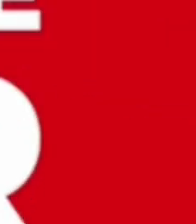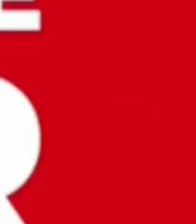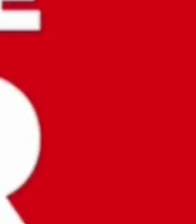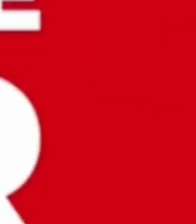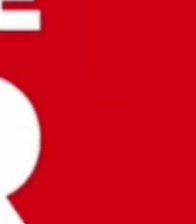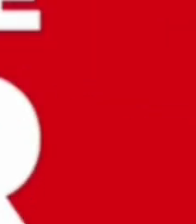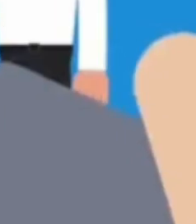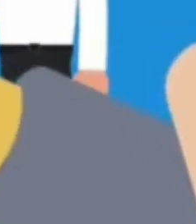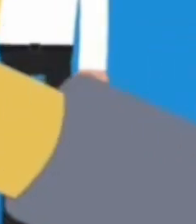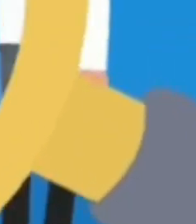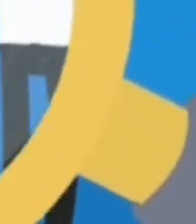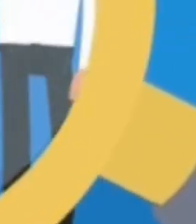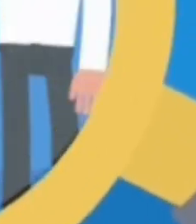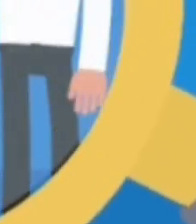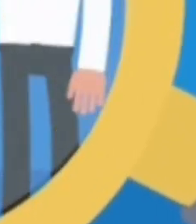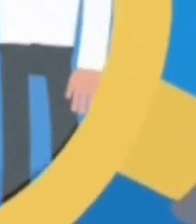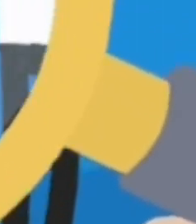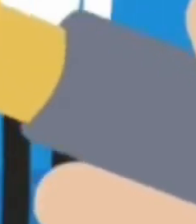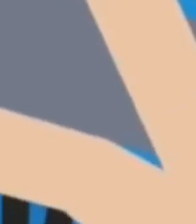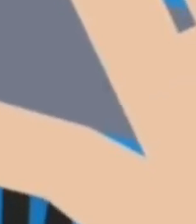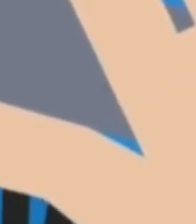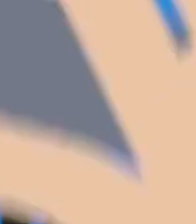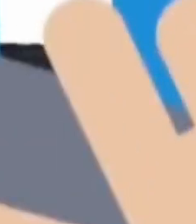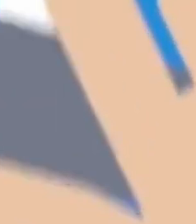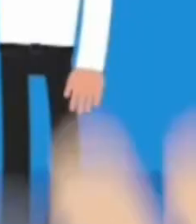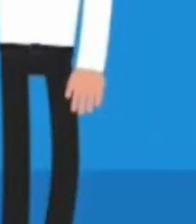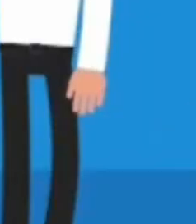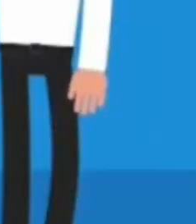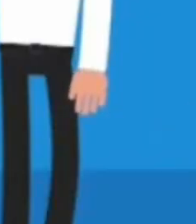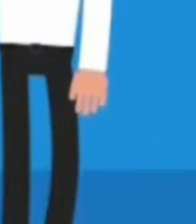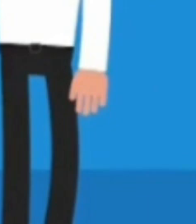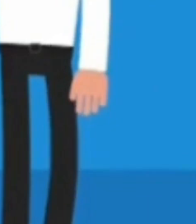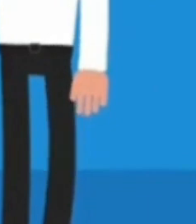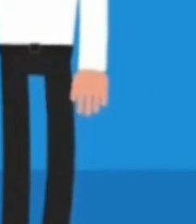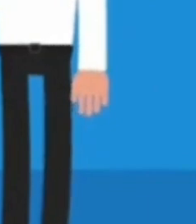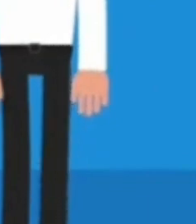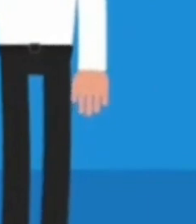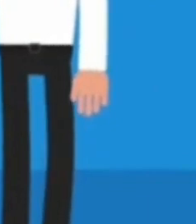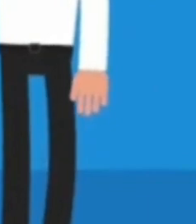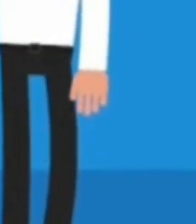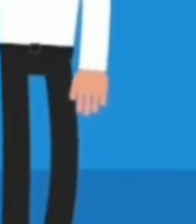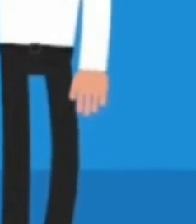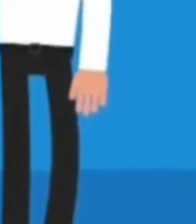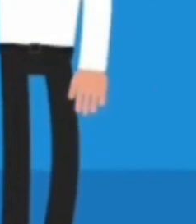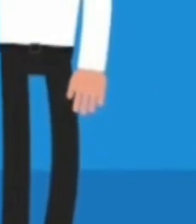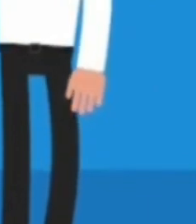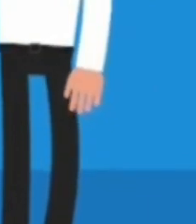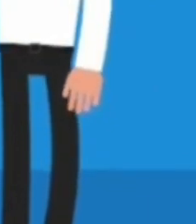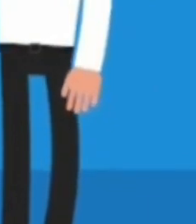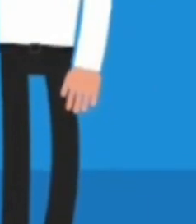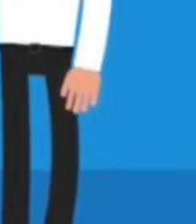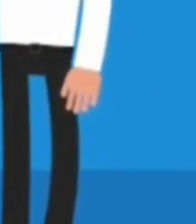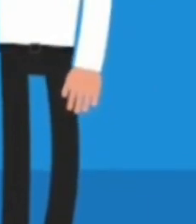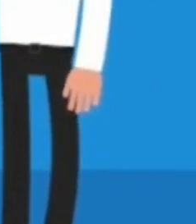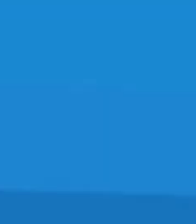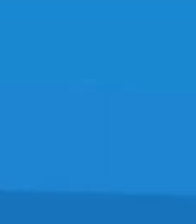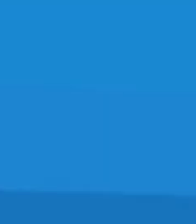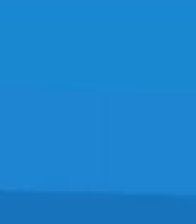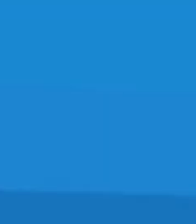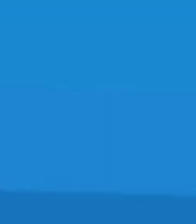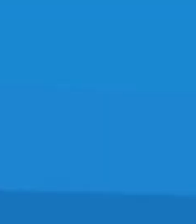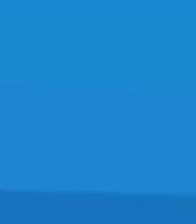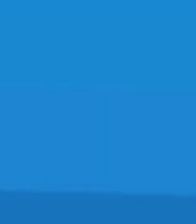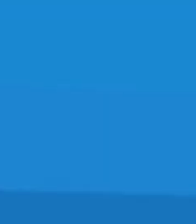Por eso, infórmate e investiga a los candidatos y sus planes de gobierno. Reforcemos nuestra cultura electoral.